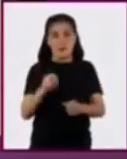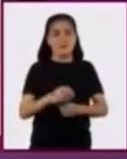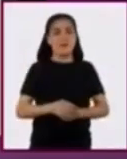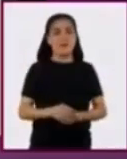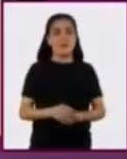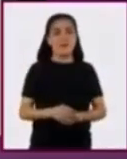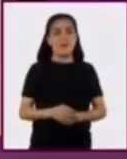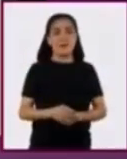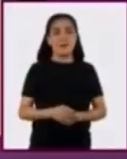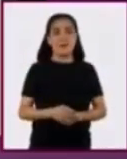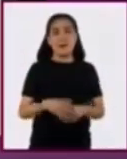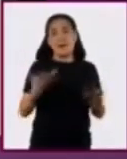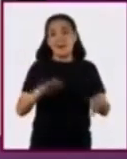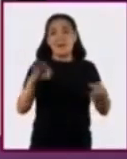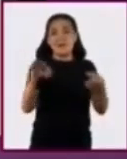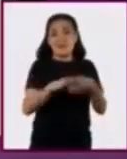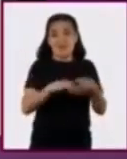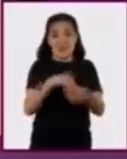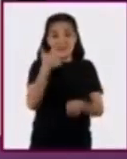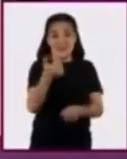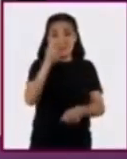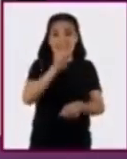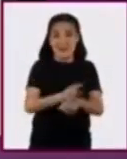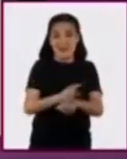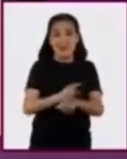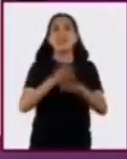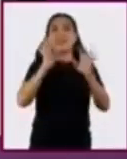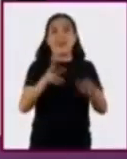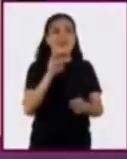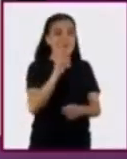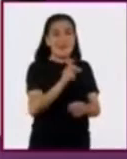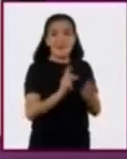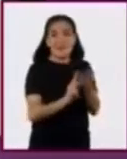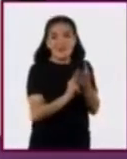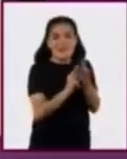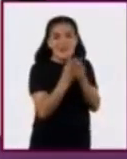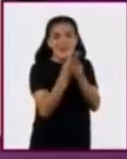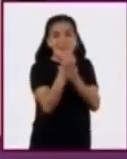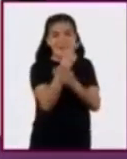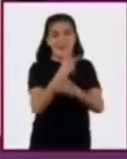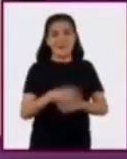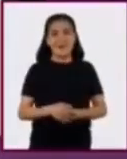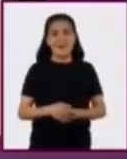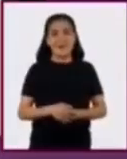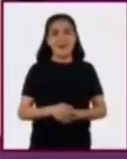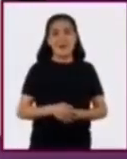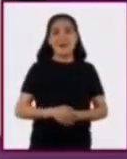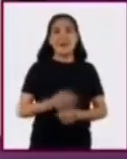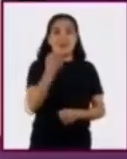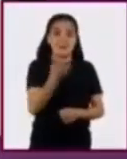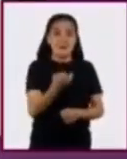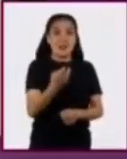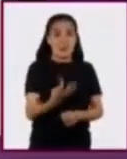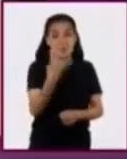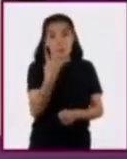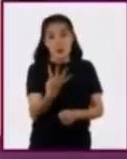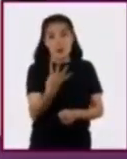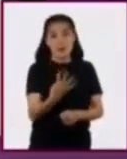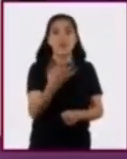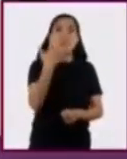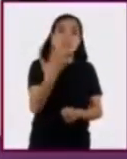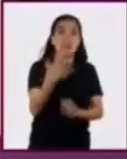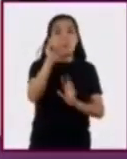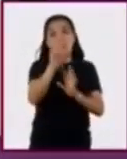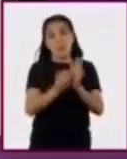En aproximadamente 6 días ya se pueden ver los primeros brotes. Alrededor de los 4 o 5